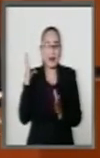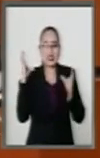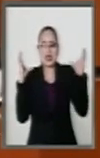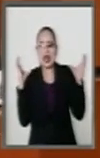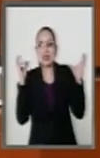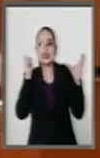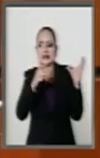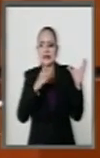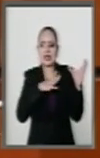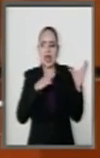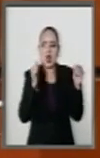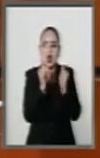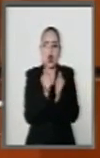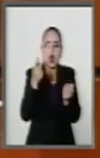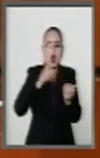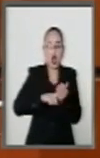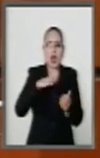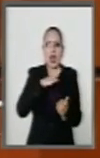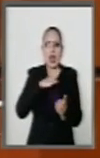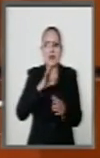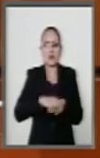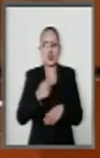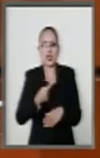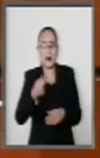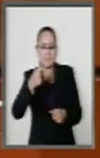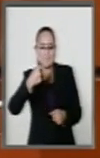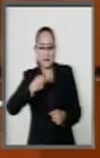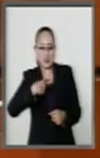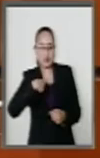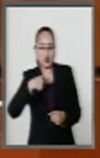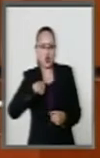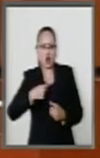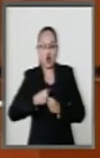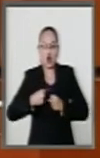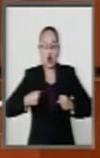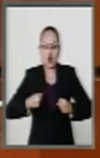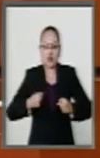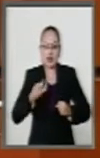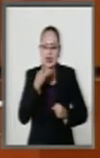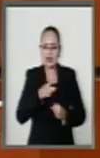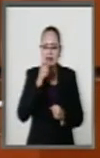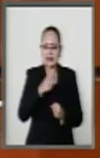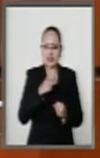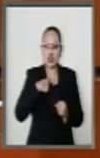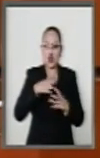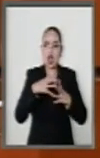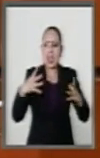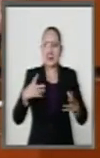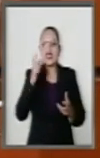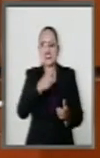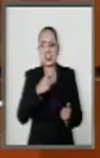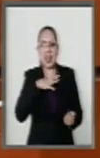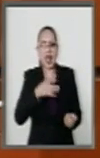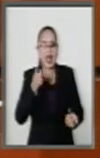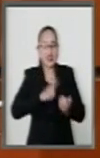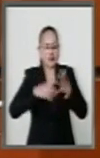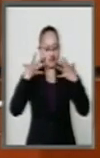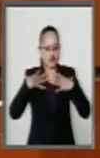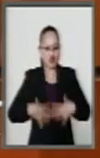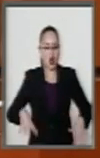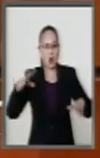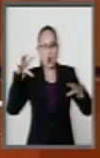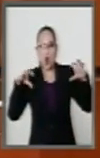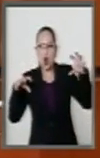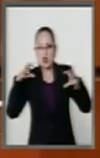cabeza con otra cabeza, porque me voy a dibujar a mí mismo gordito, es un monstruo, el grande soy yo porque me visto como monstruo, lo hice